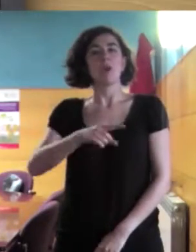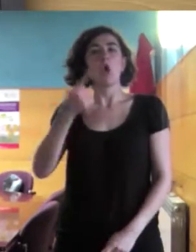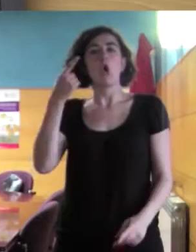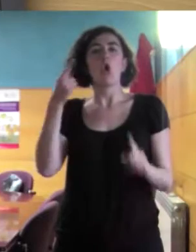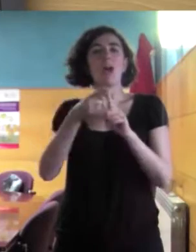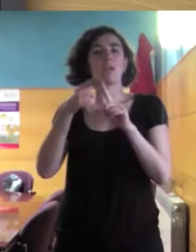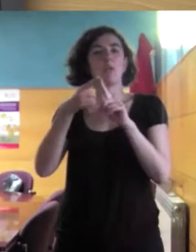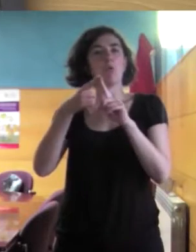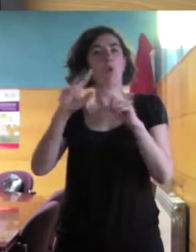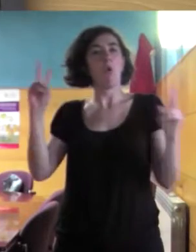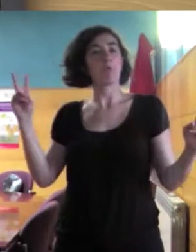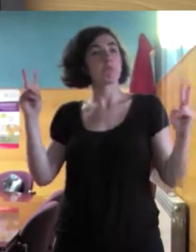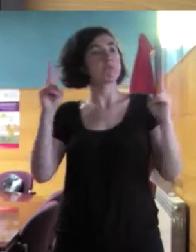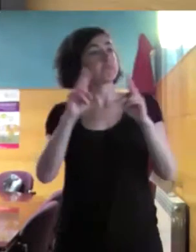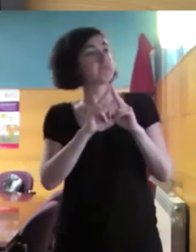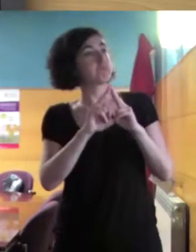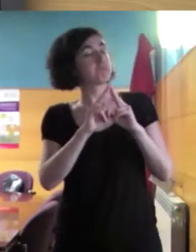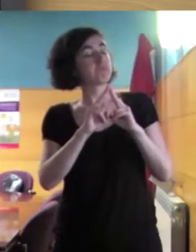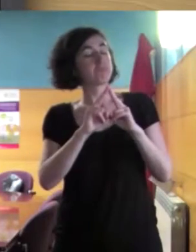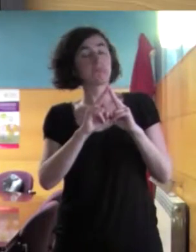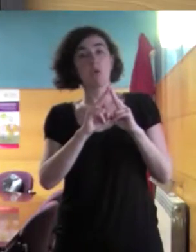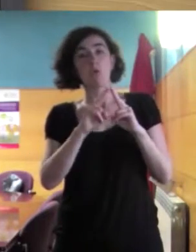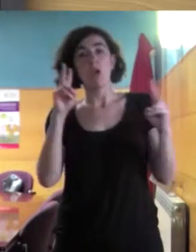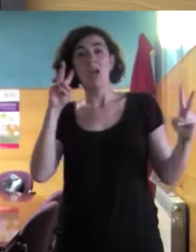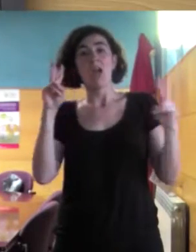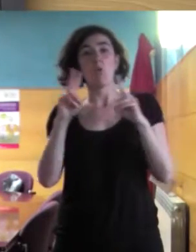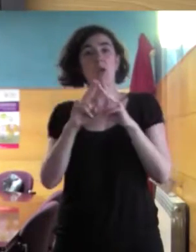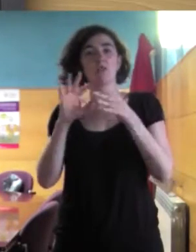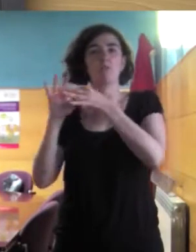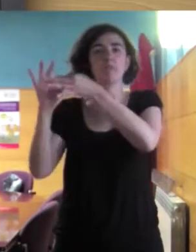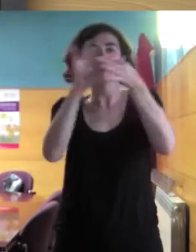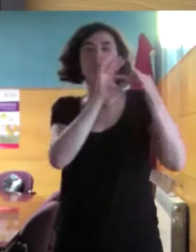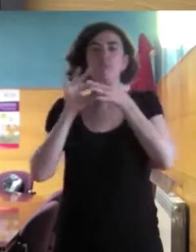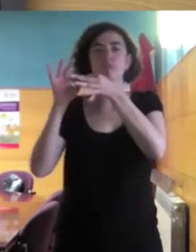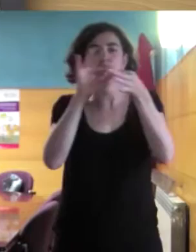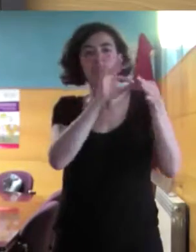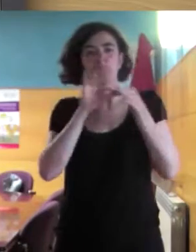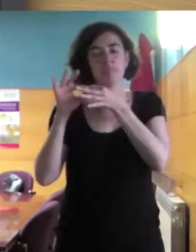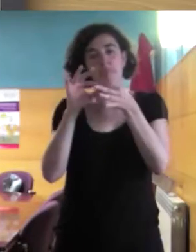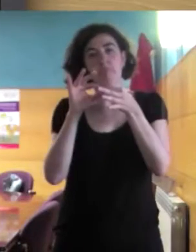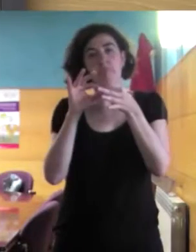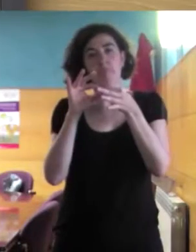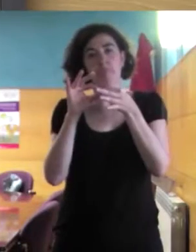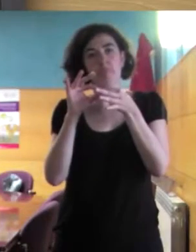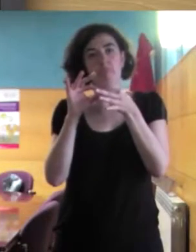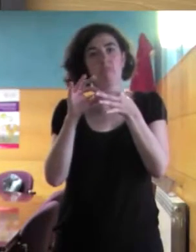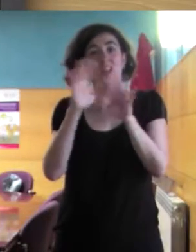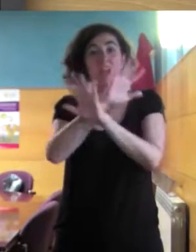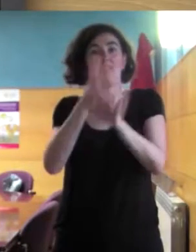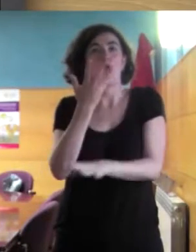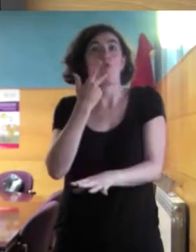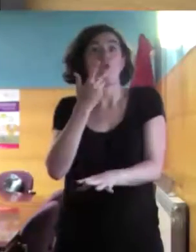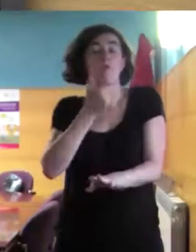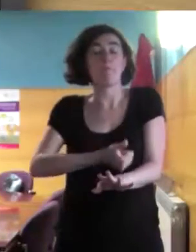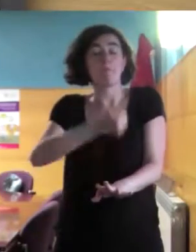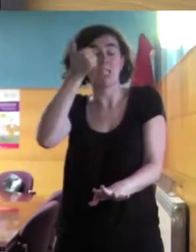que haya vínculos de unos a los otros y nos conozcamos más, ¿no?